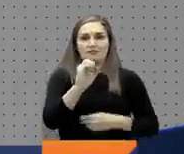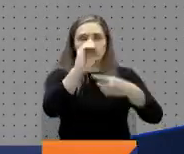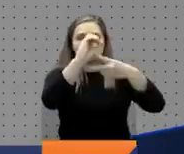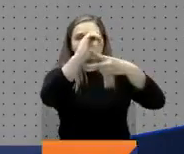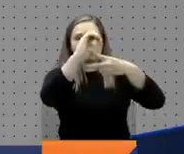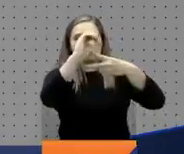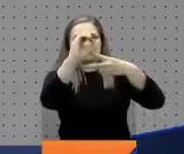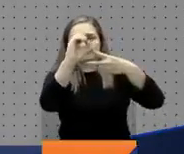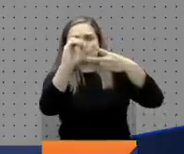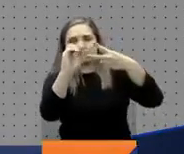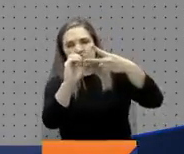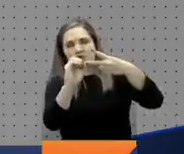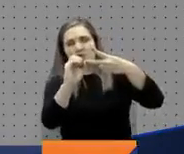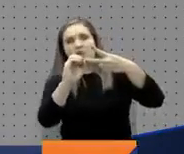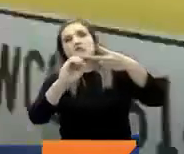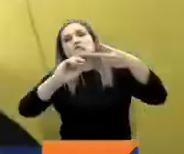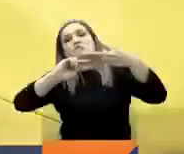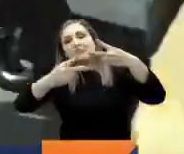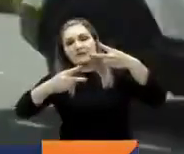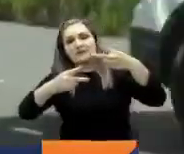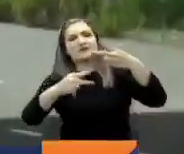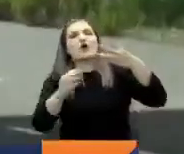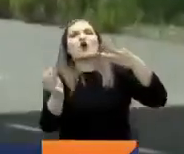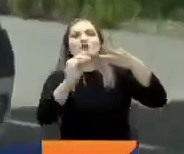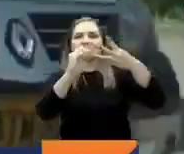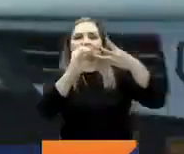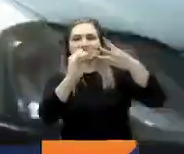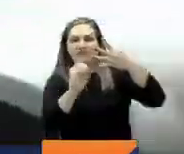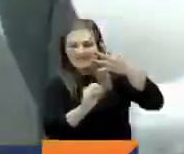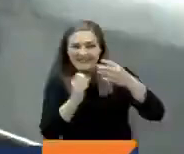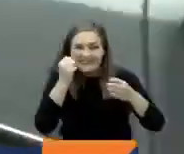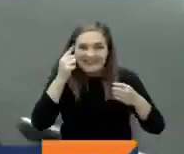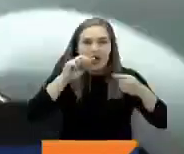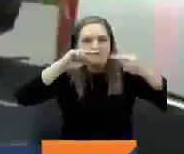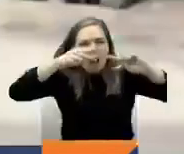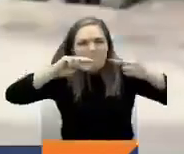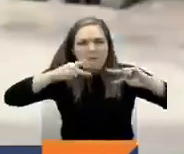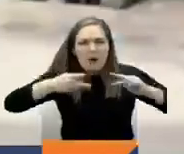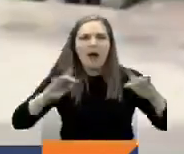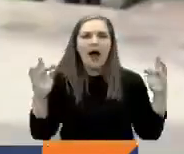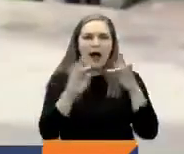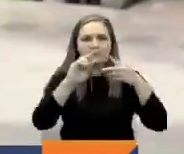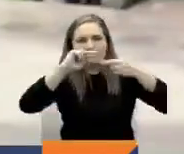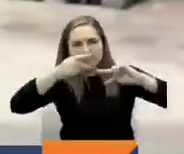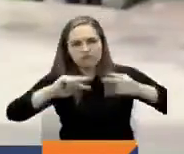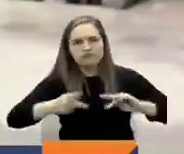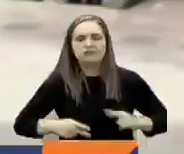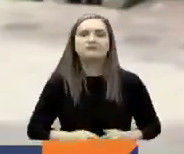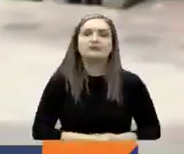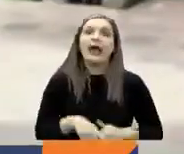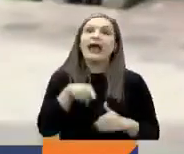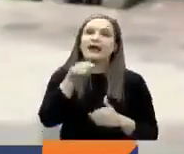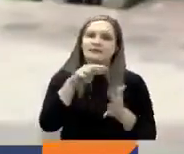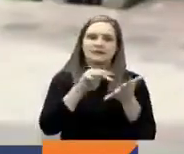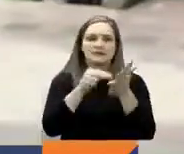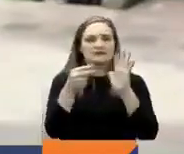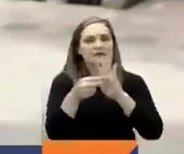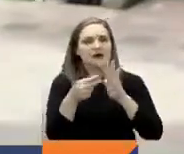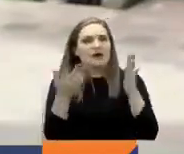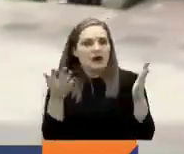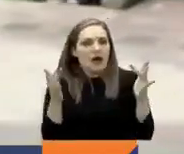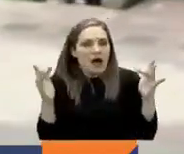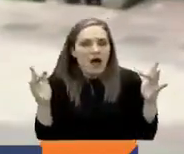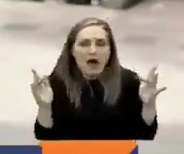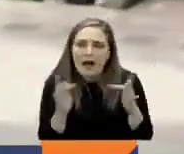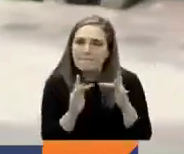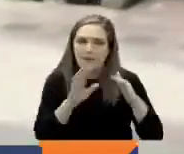después a este dígito se volverá a aplicar la medida y así sucesivamente con las otras placas. De esta forma garantizamos la articulación